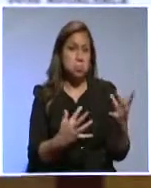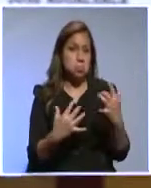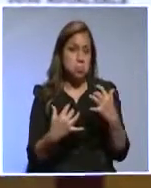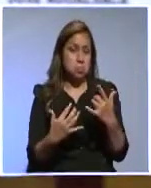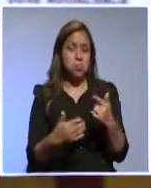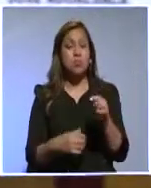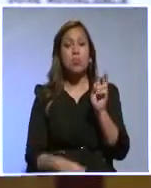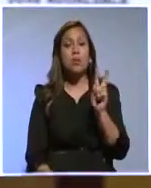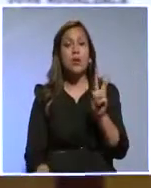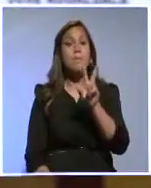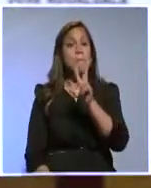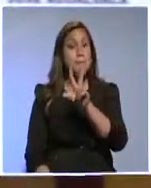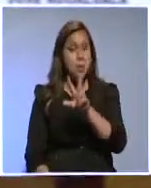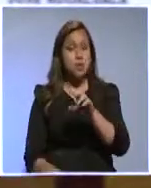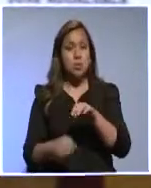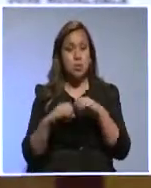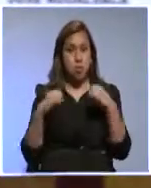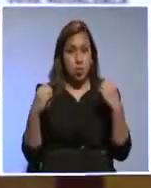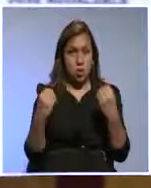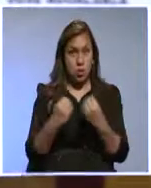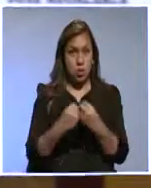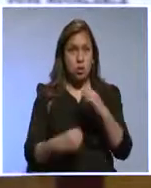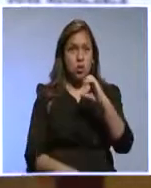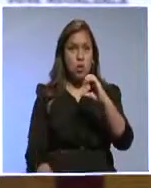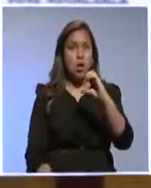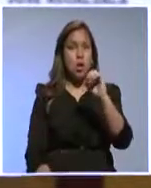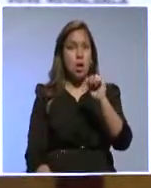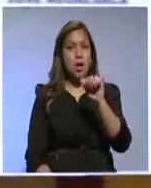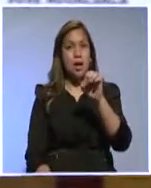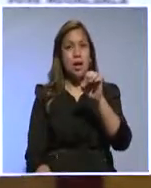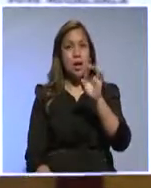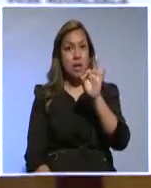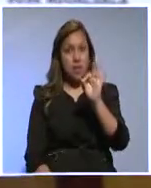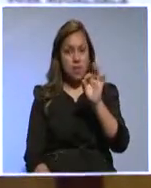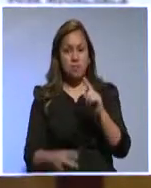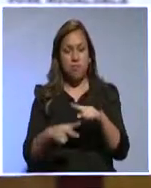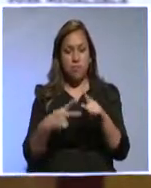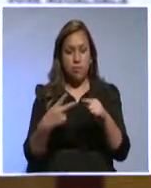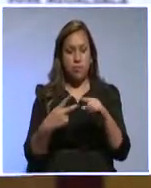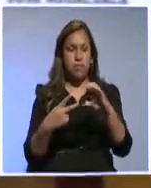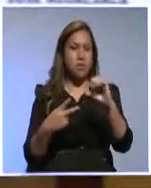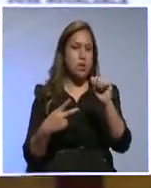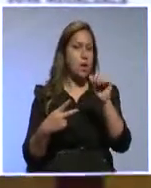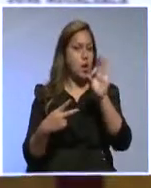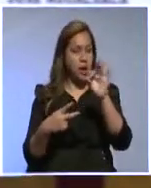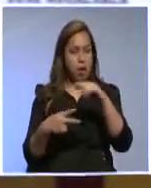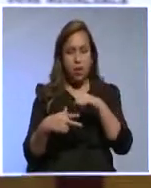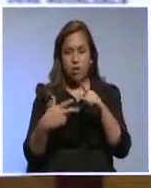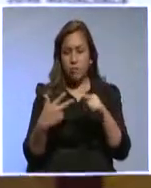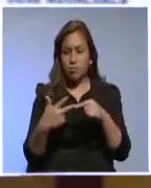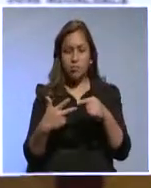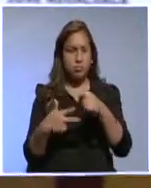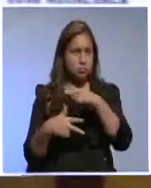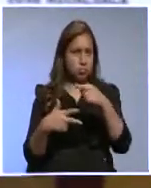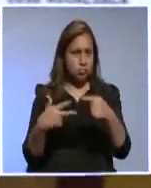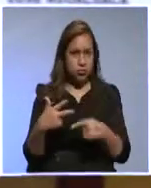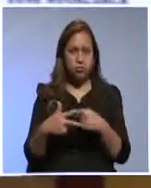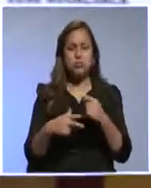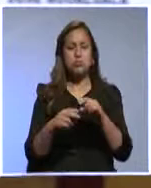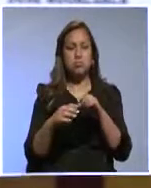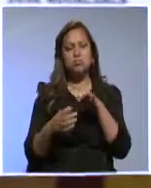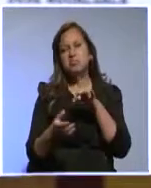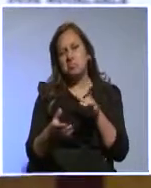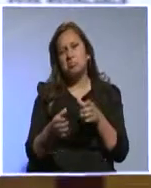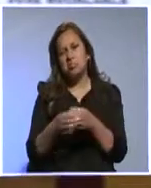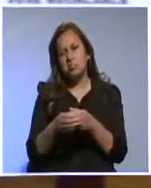organizaciones multilaterales como la KFBW, como la CAF, como el BIT, que también nos acompañan como socios adherentes.